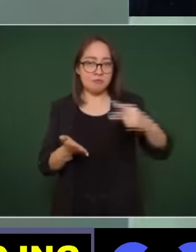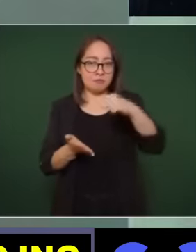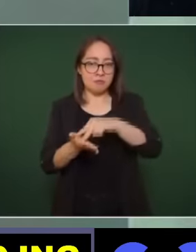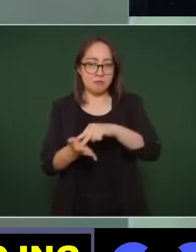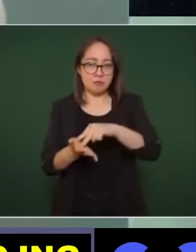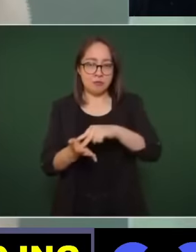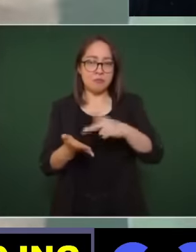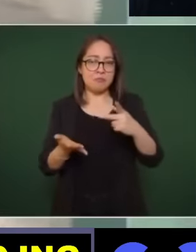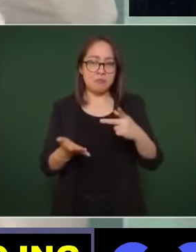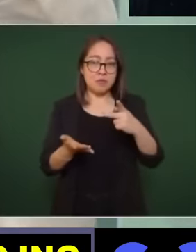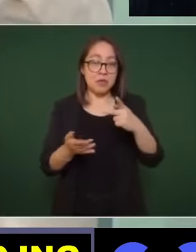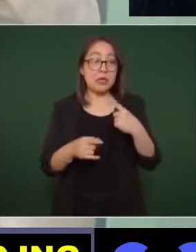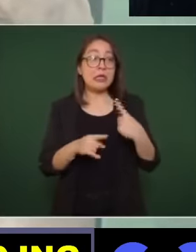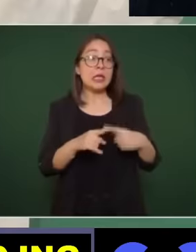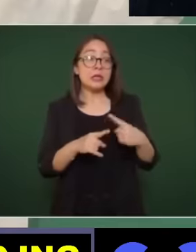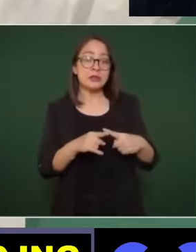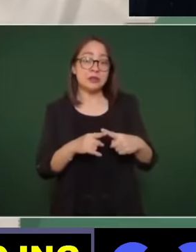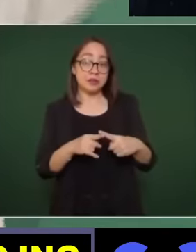y titula